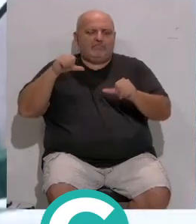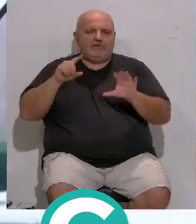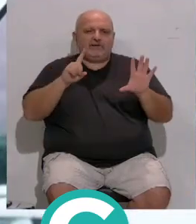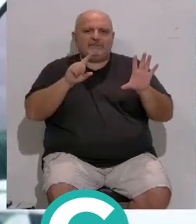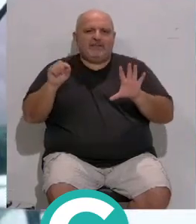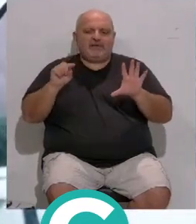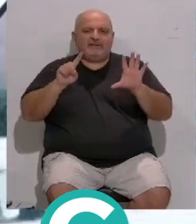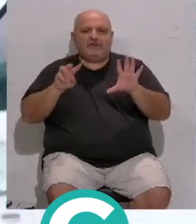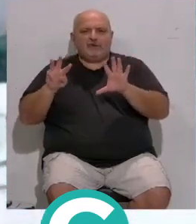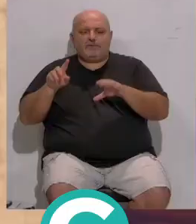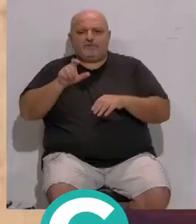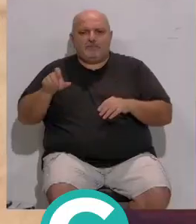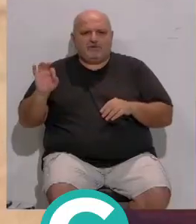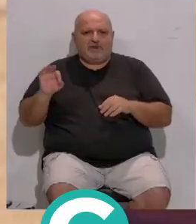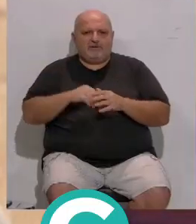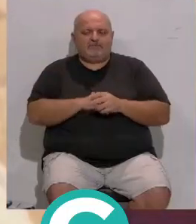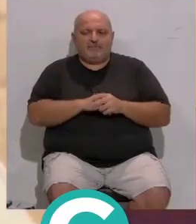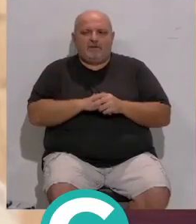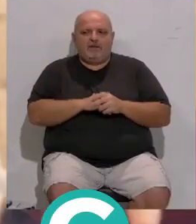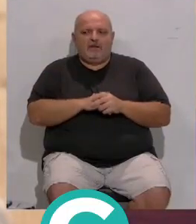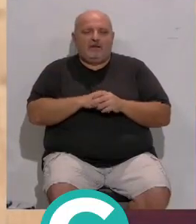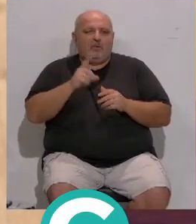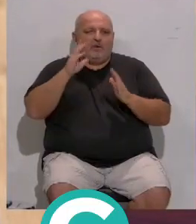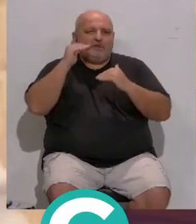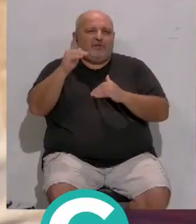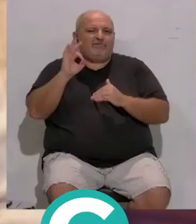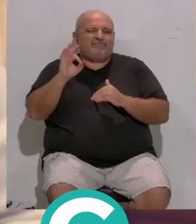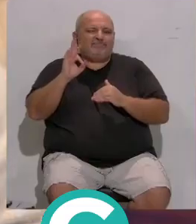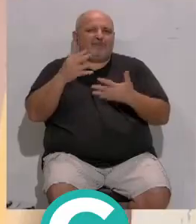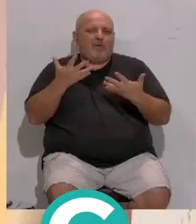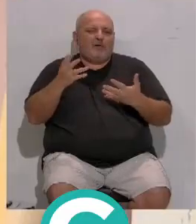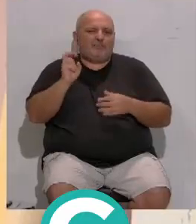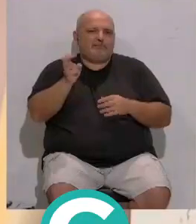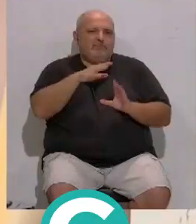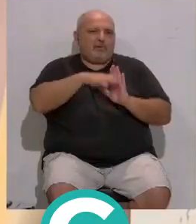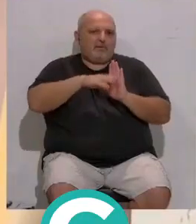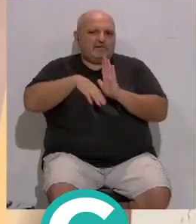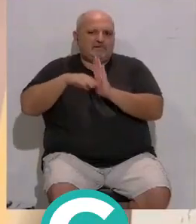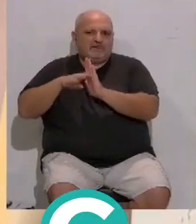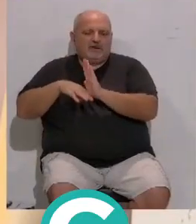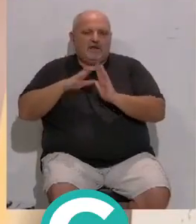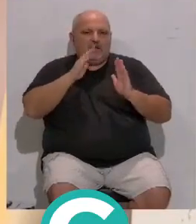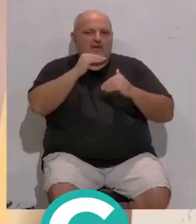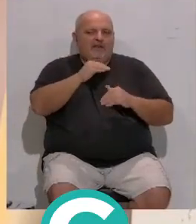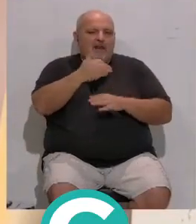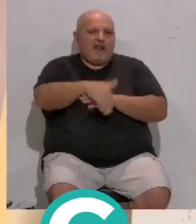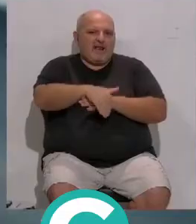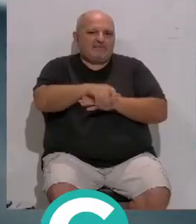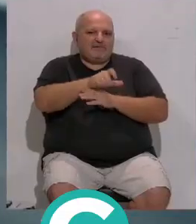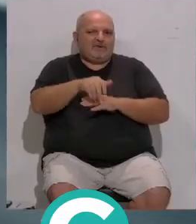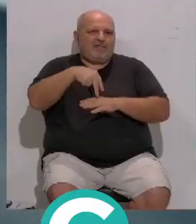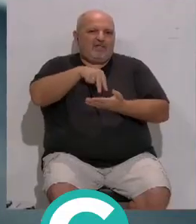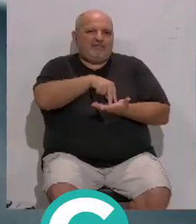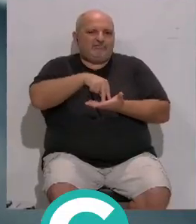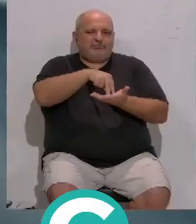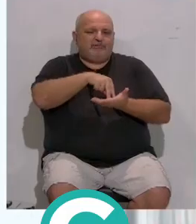668 personas. Una atención que se distribuye en distintos programas... ...como el de Atención en la Calle... ...a través del